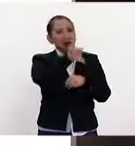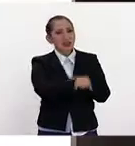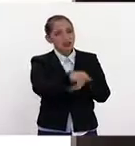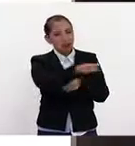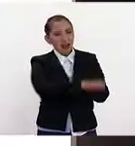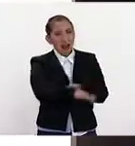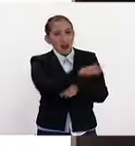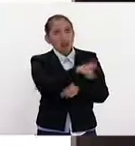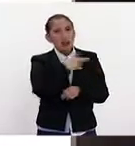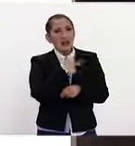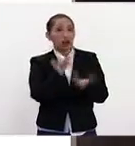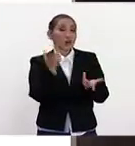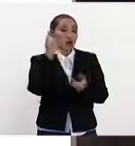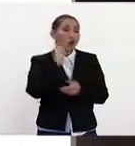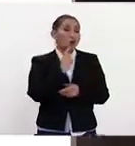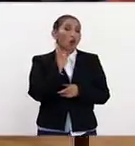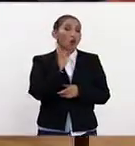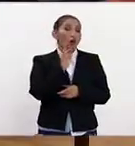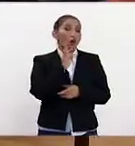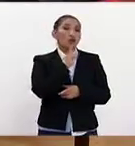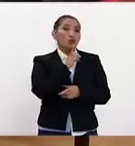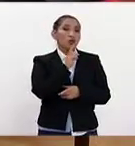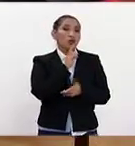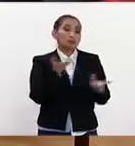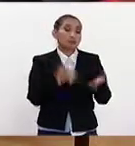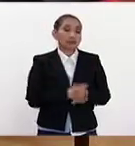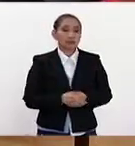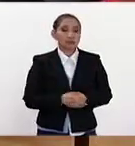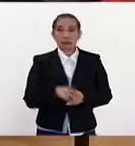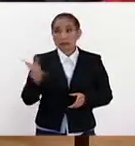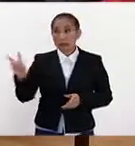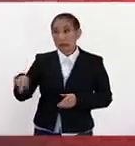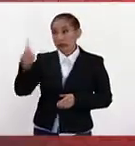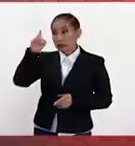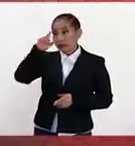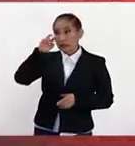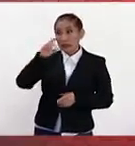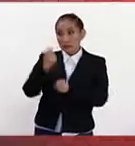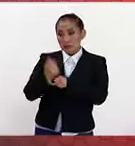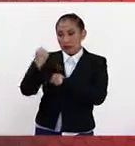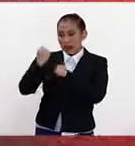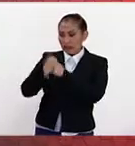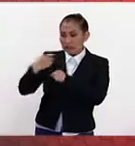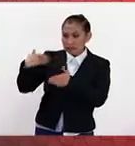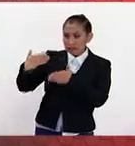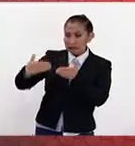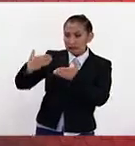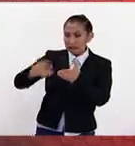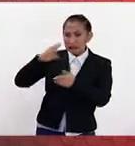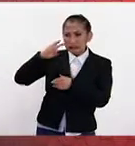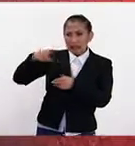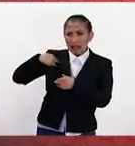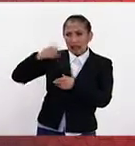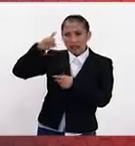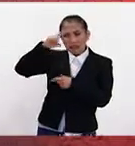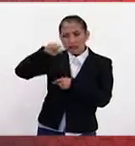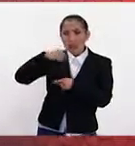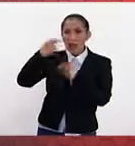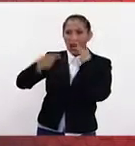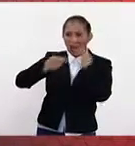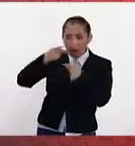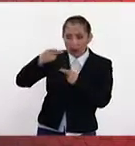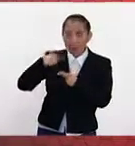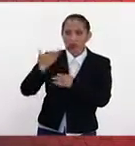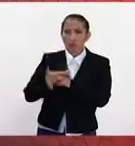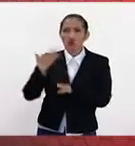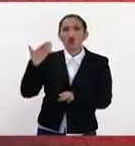y con los hondureños. Ha sido muy difícil asimilar este primer año de Donald Trump, precisamente por este tipo de comentarios